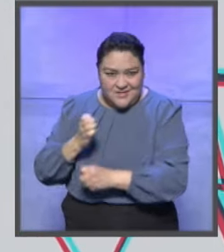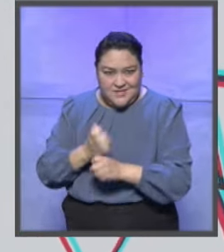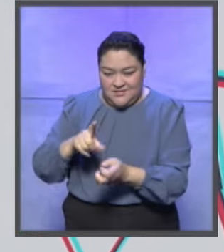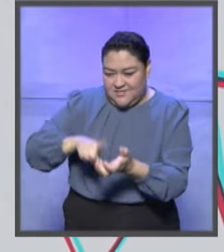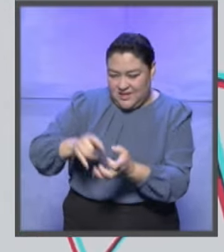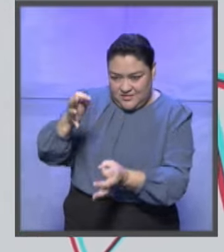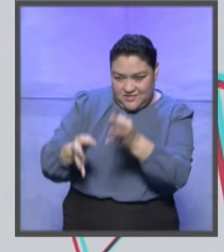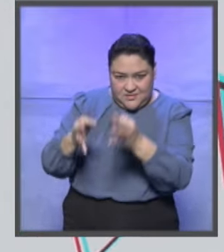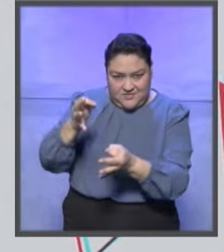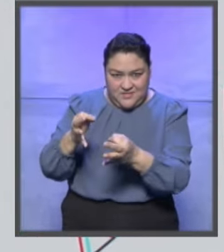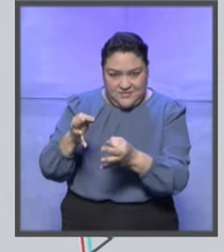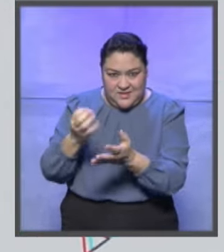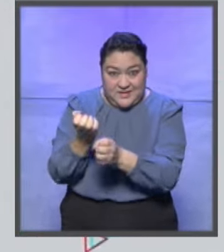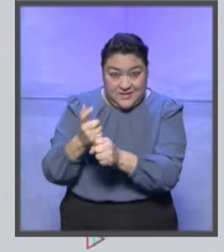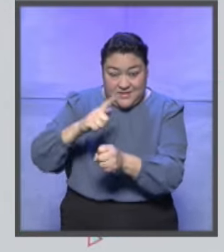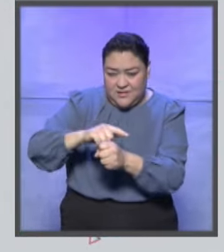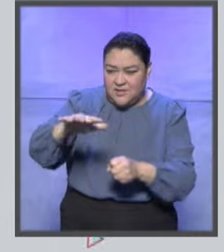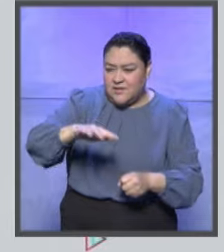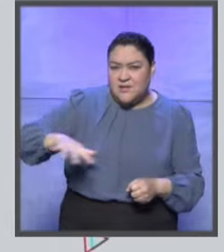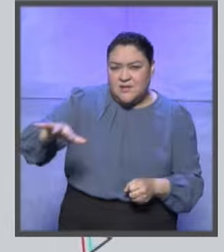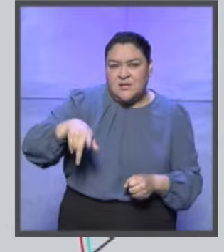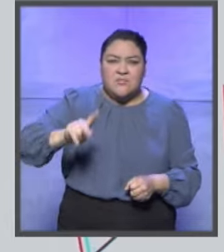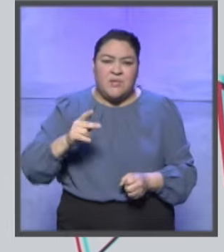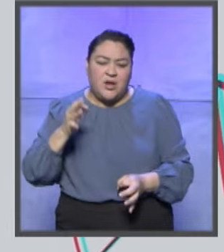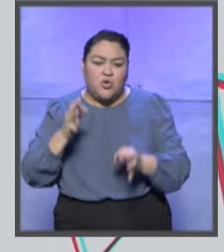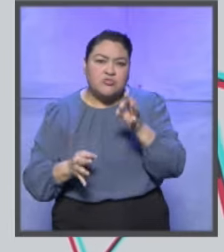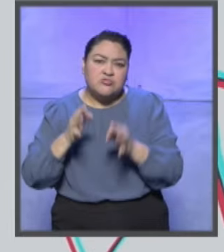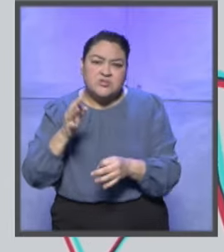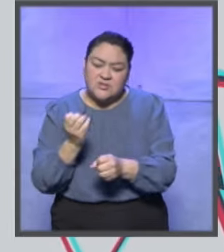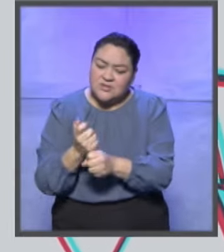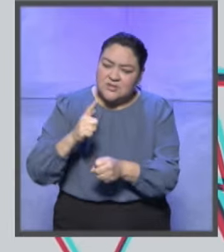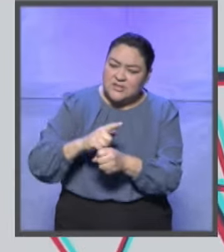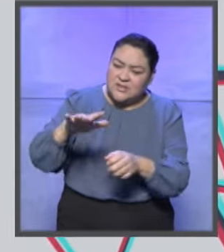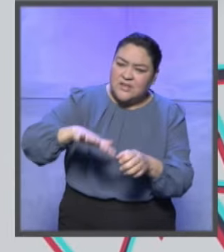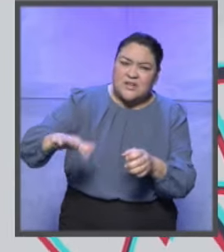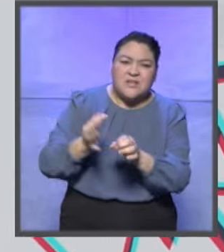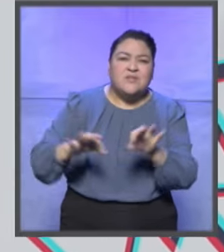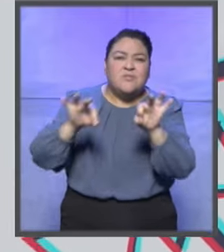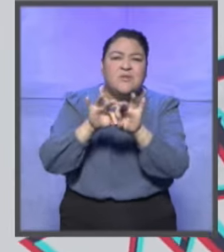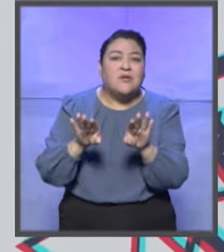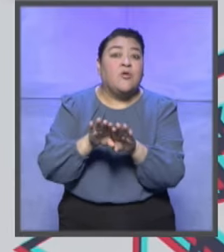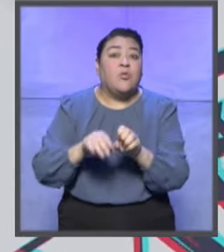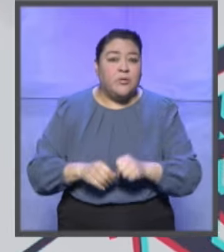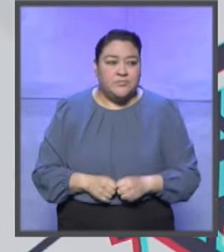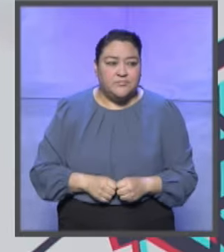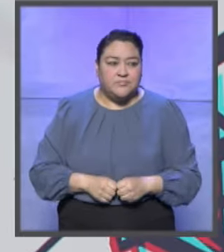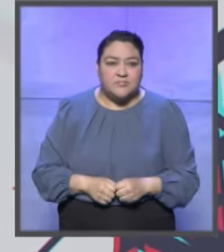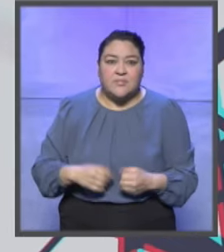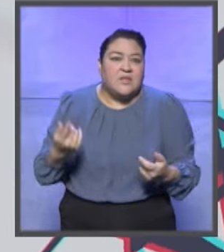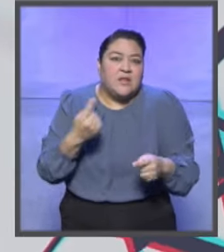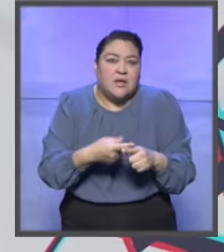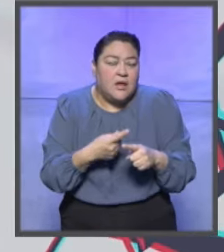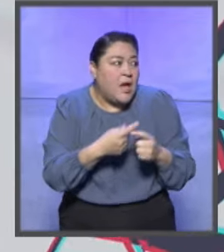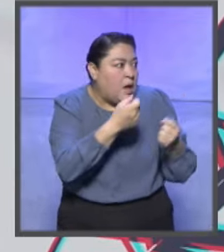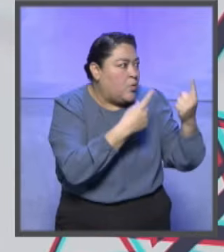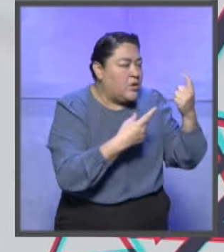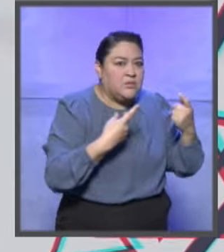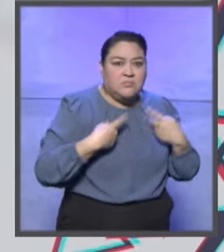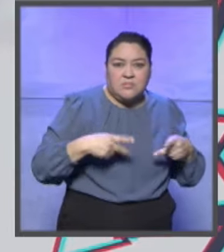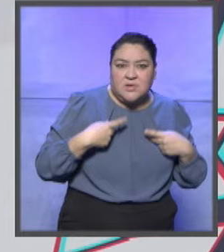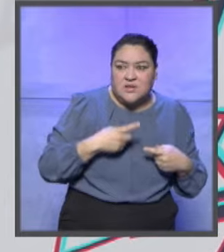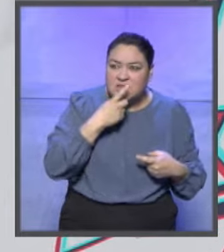hablando de las salas regionales, ¿qué importancia tiene la justicia electoral local? La justicia electoral ha sido... critican,